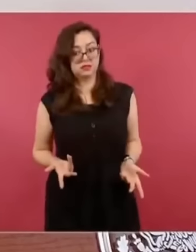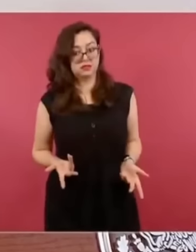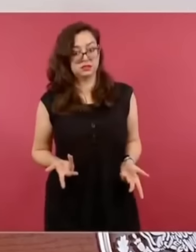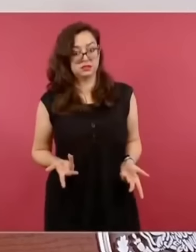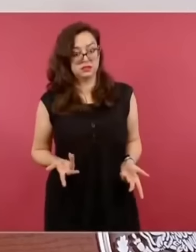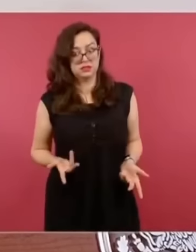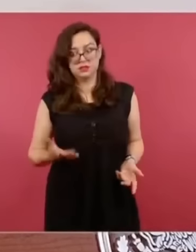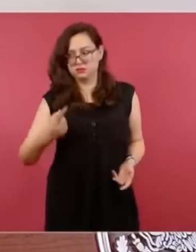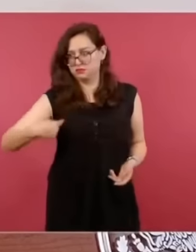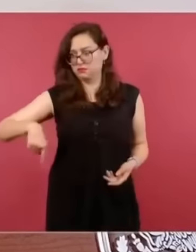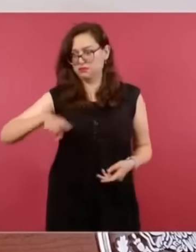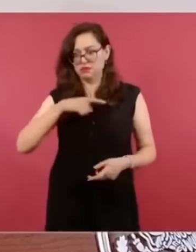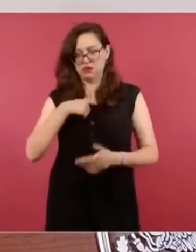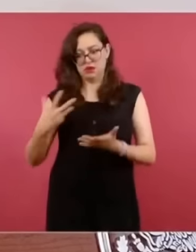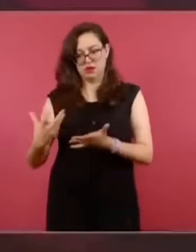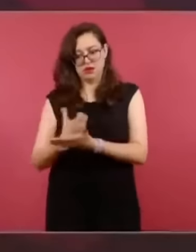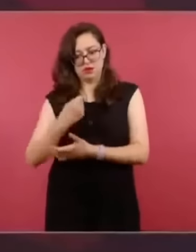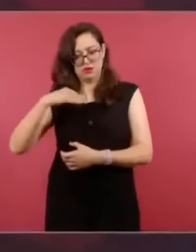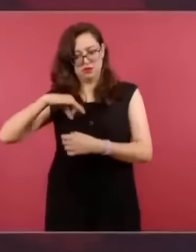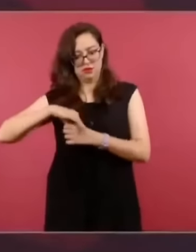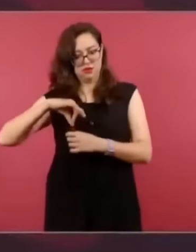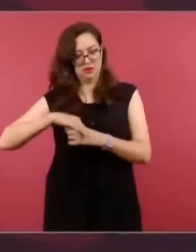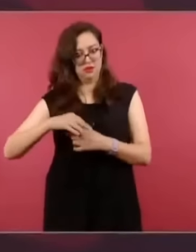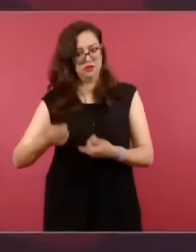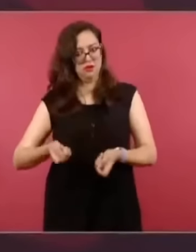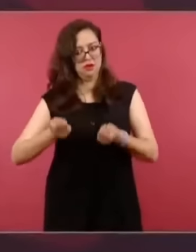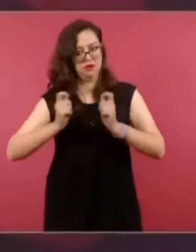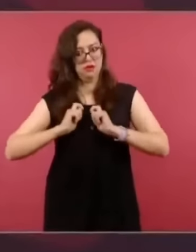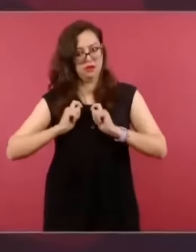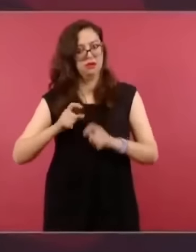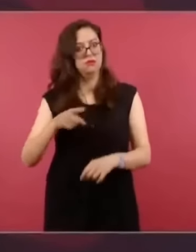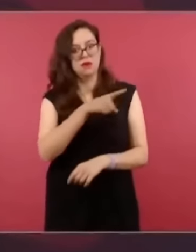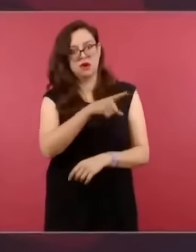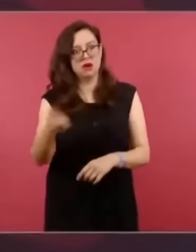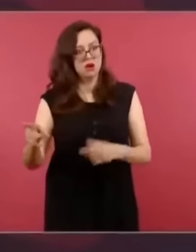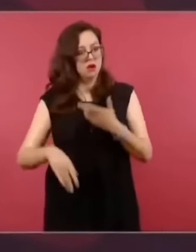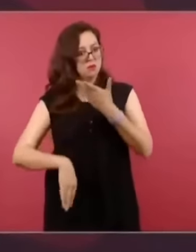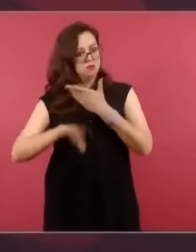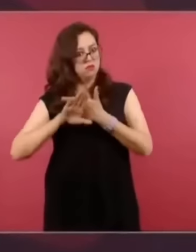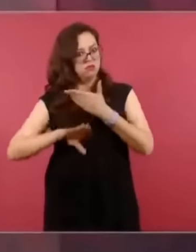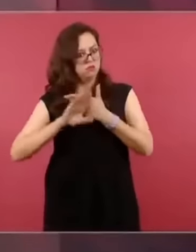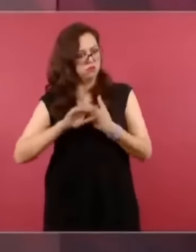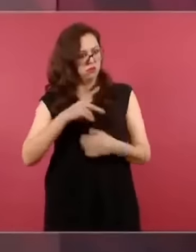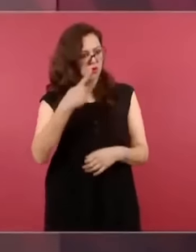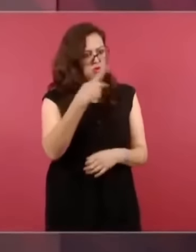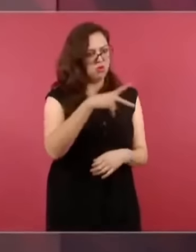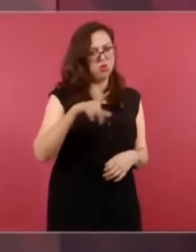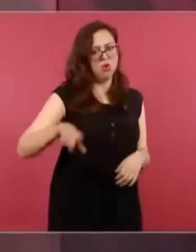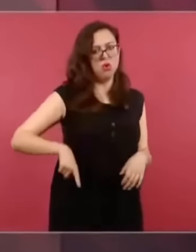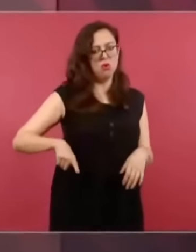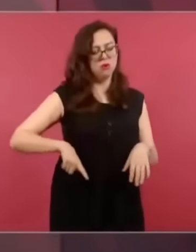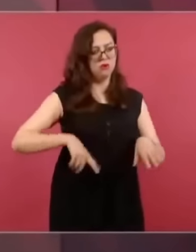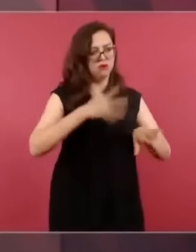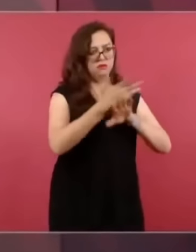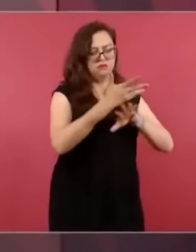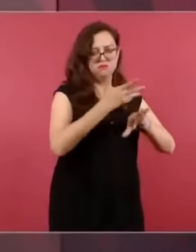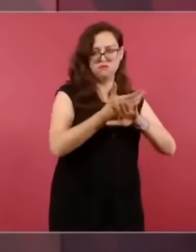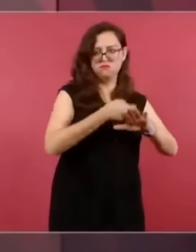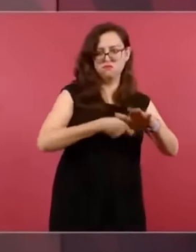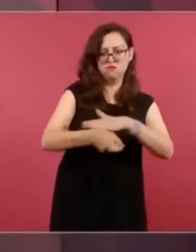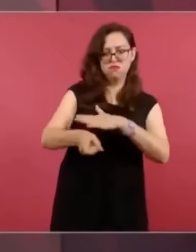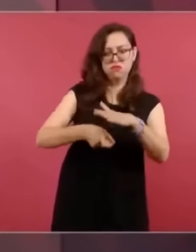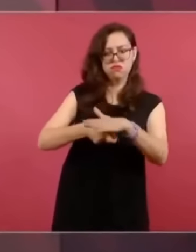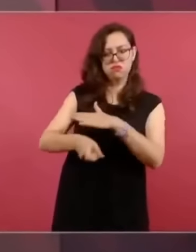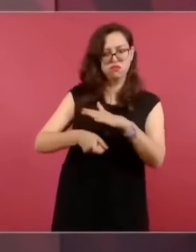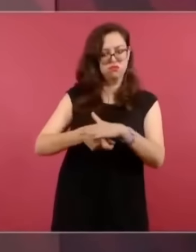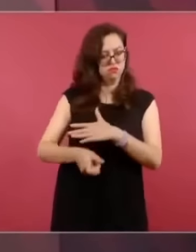democráticamente constituido. ¿Qué pasa con